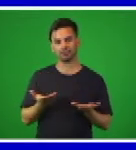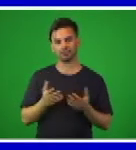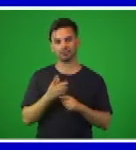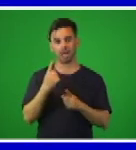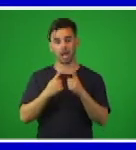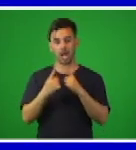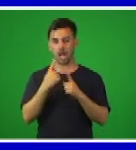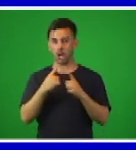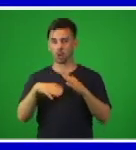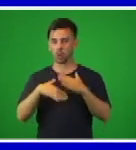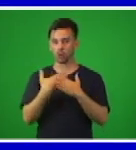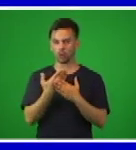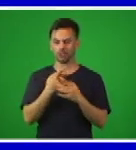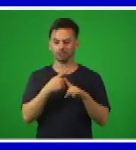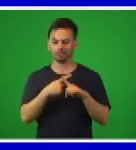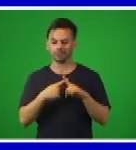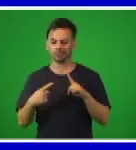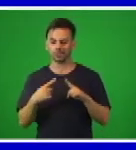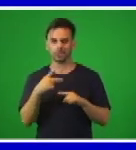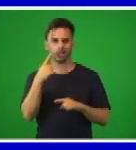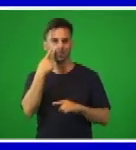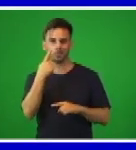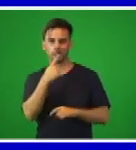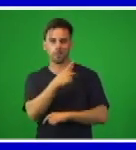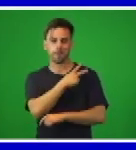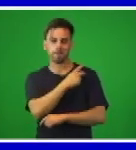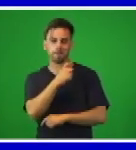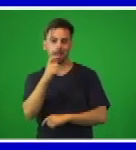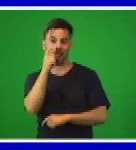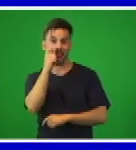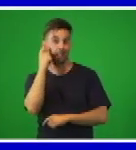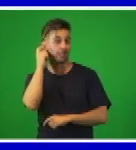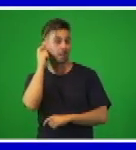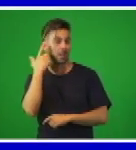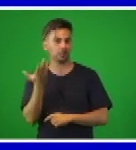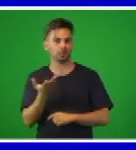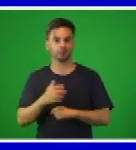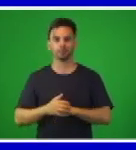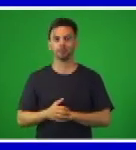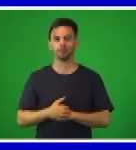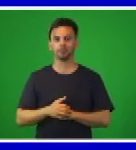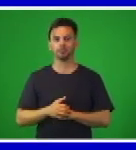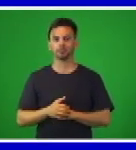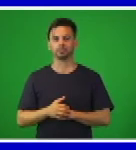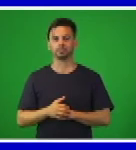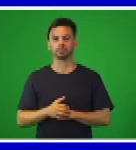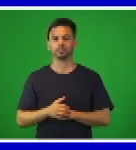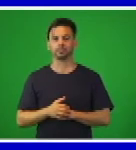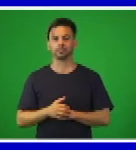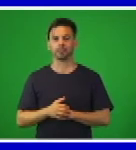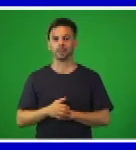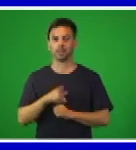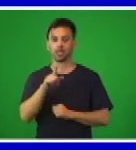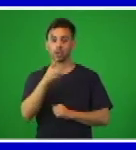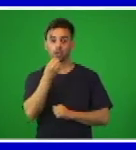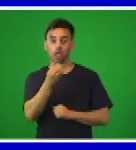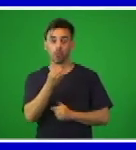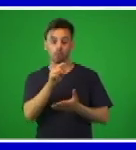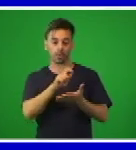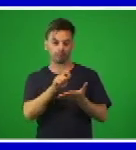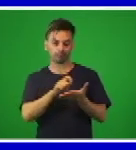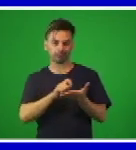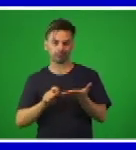como hace algunos días, que no ven a su maestra o a su maestro, y que sabemos que ustedes los están extrañando,